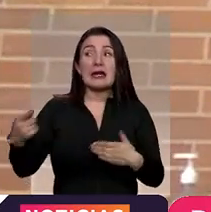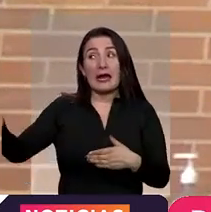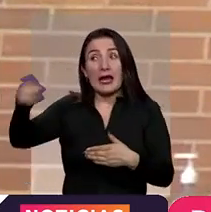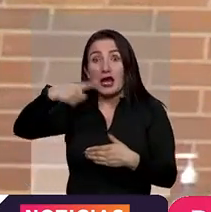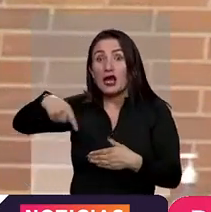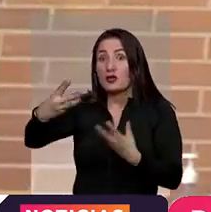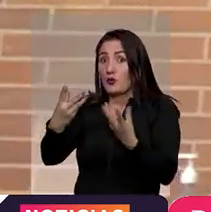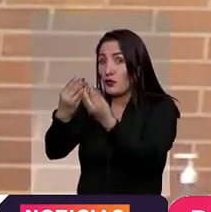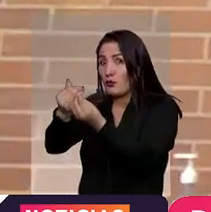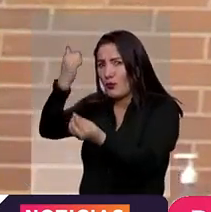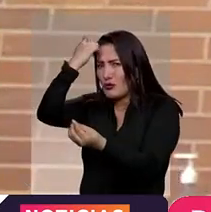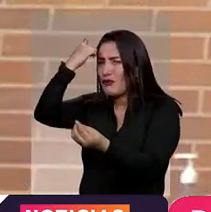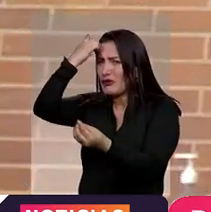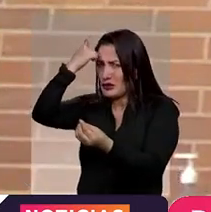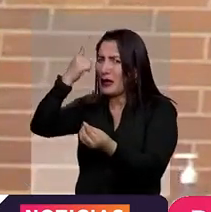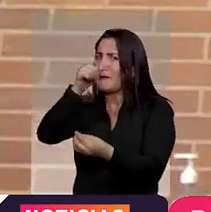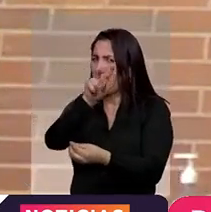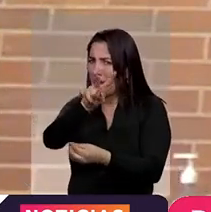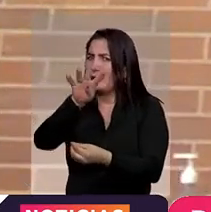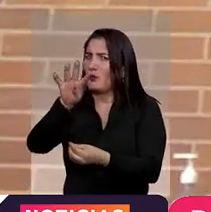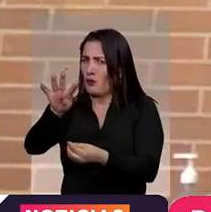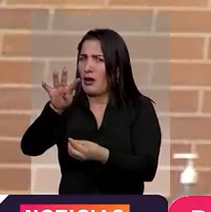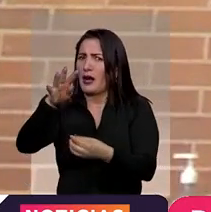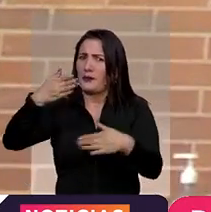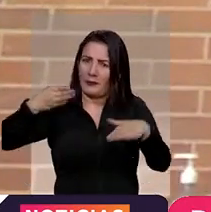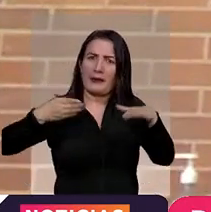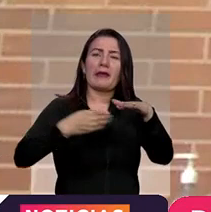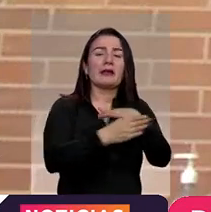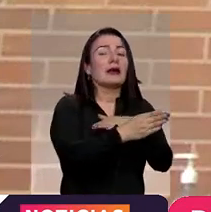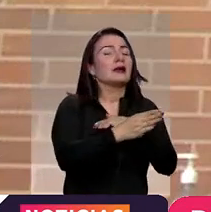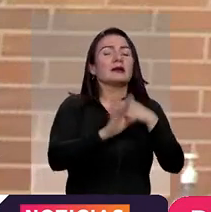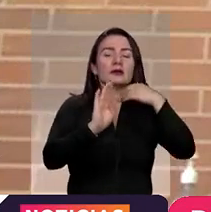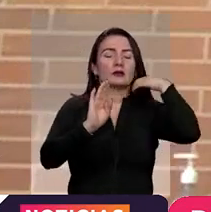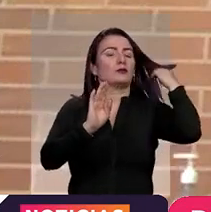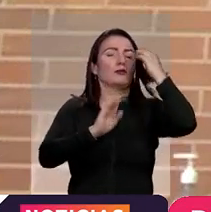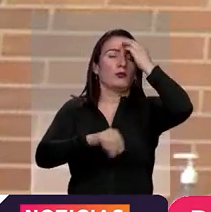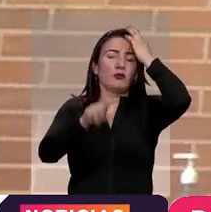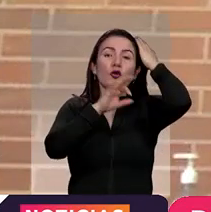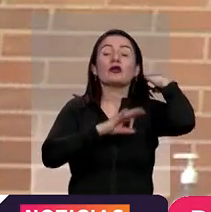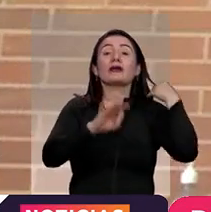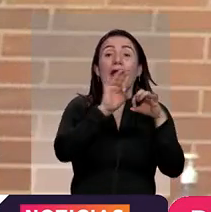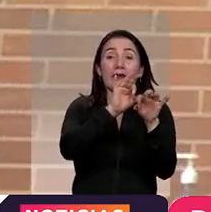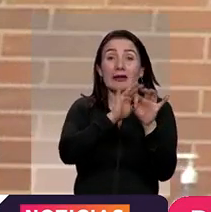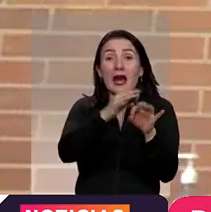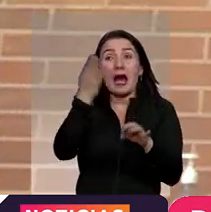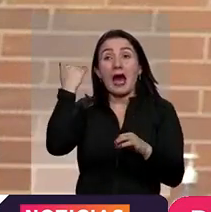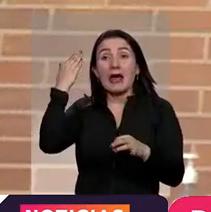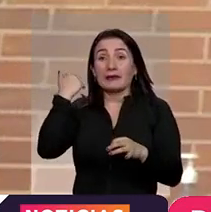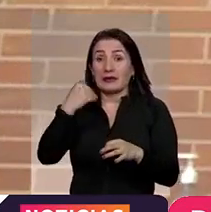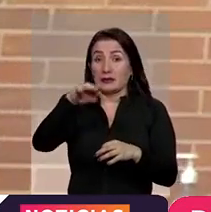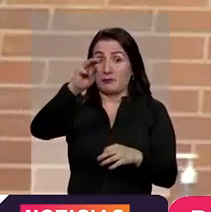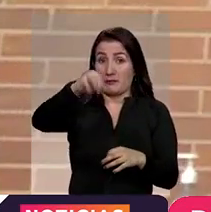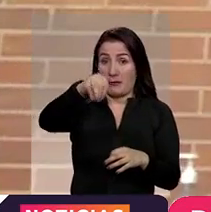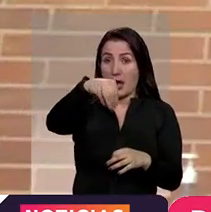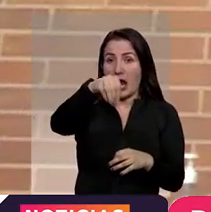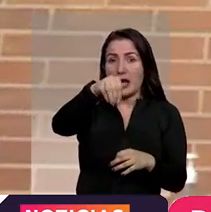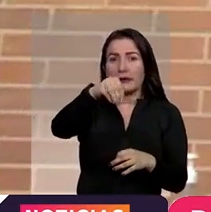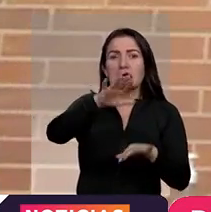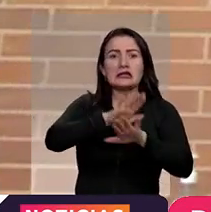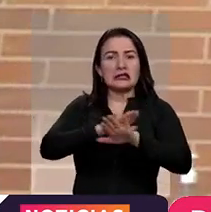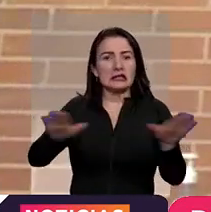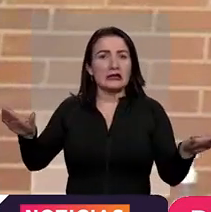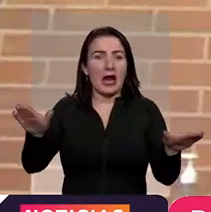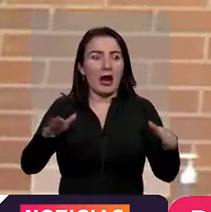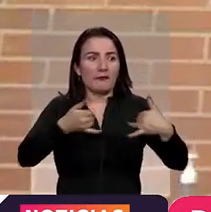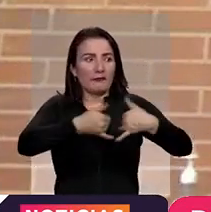Secretaria, ¿qué pasa con eso? No, el